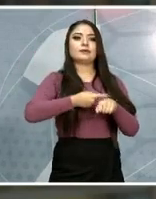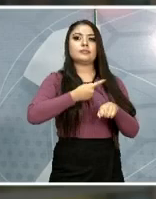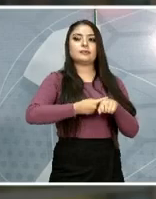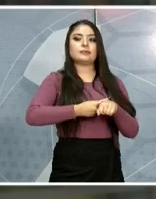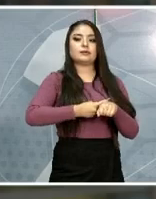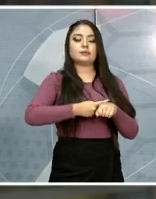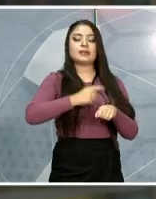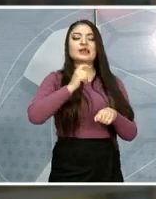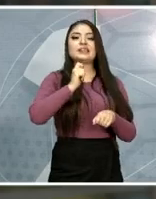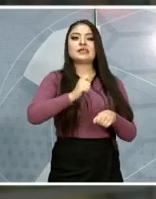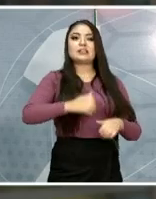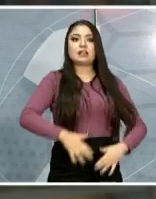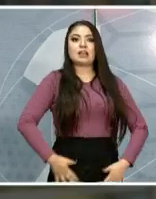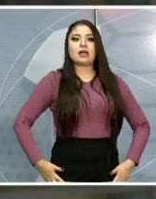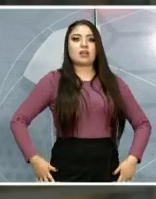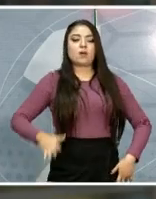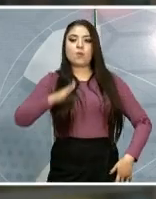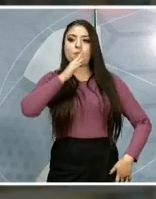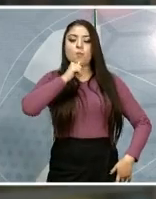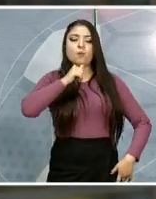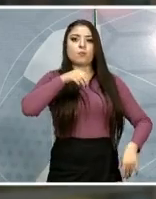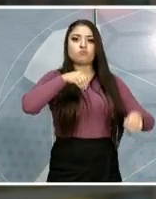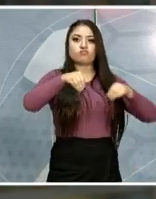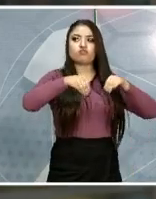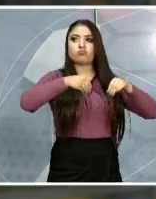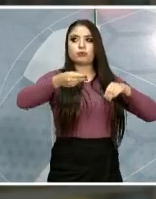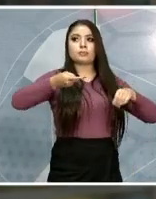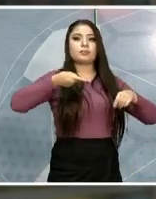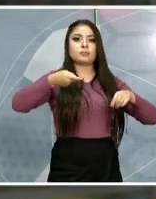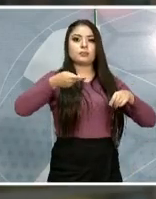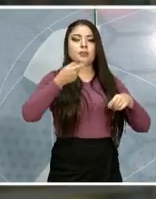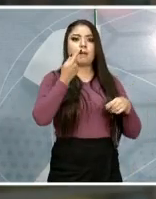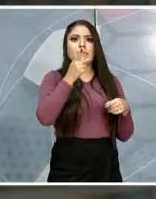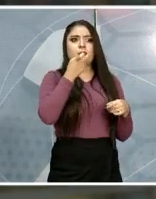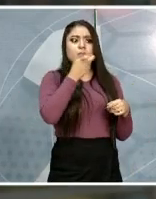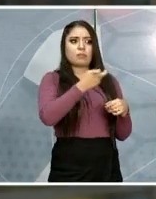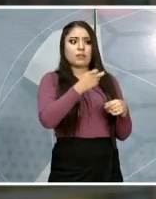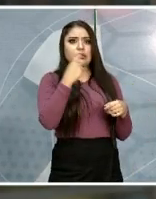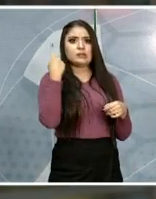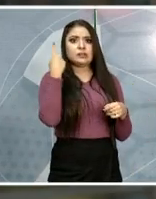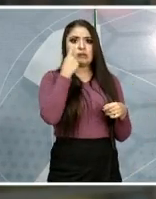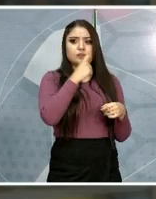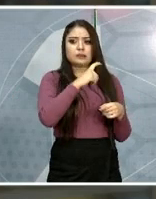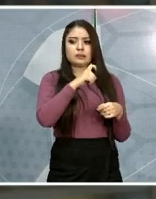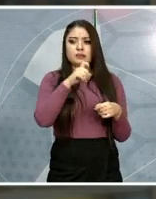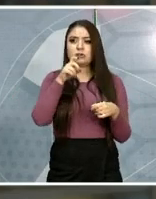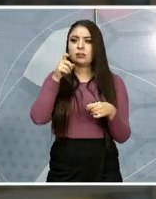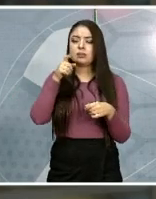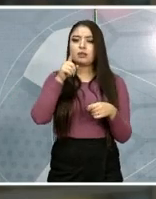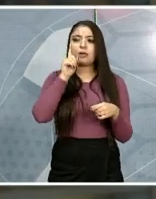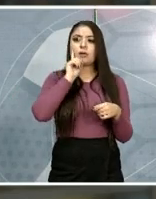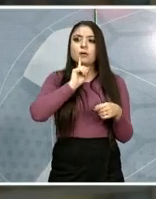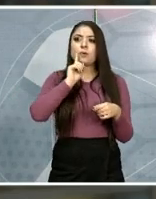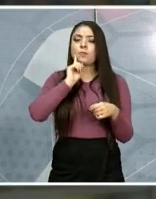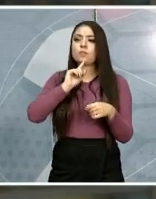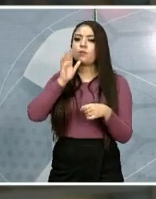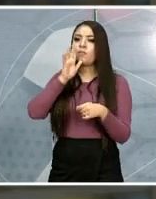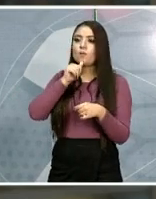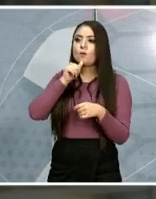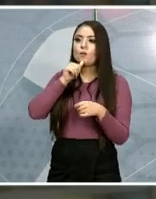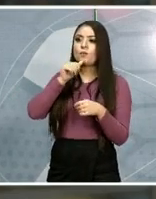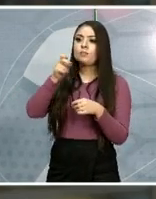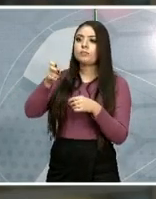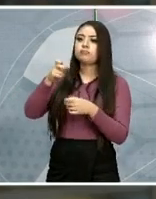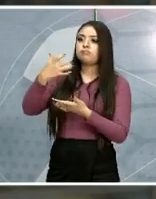piernas. Pero le tengo una noticia. Eso no es impedimento para que Gabi haya aspirado a ganar un concurso de belleza